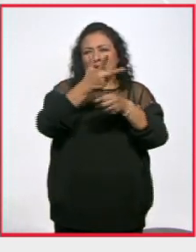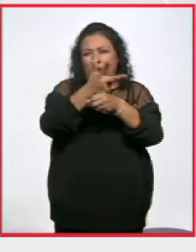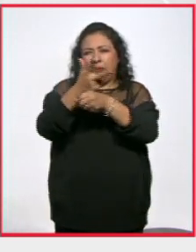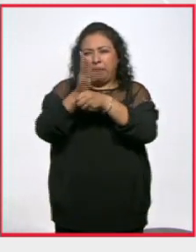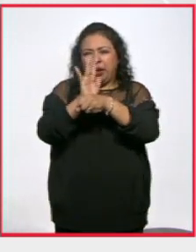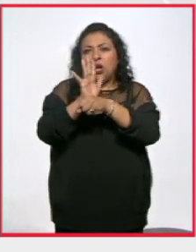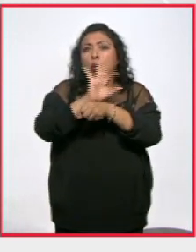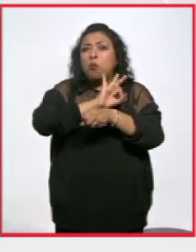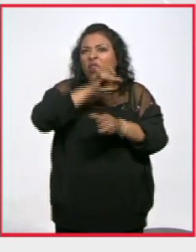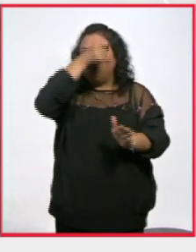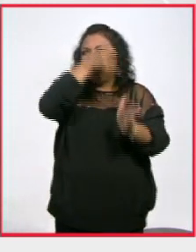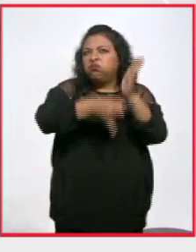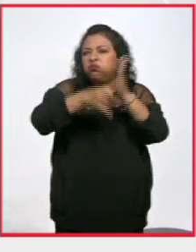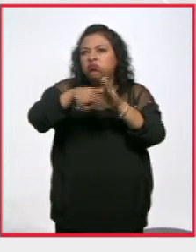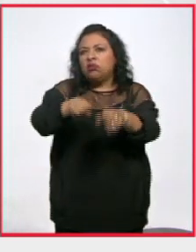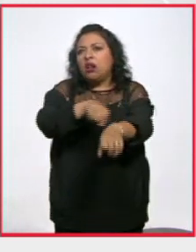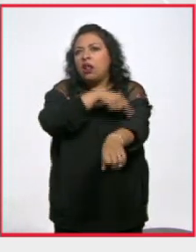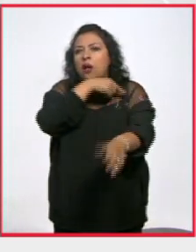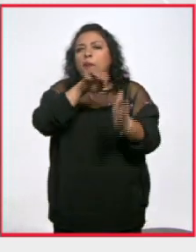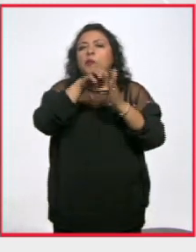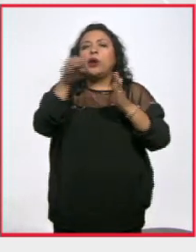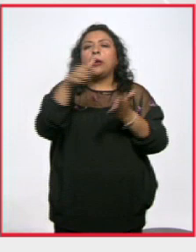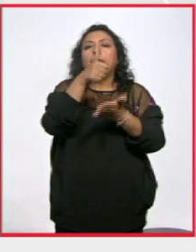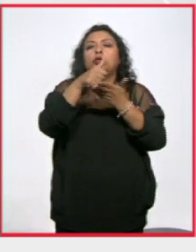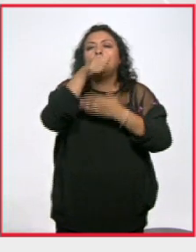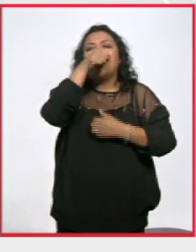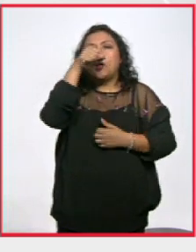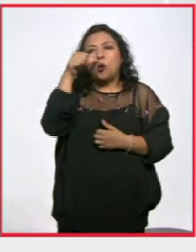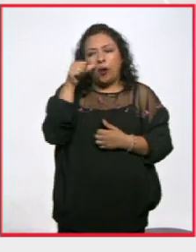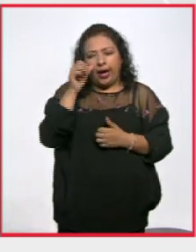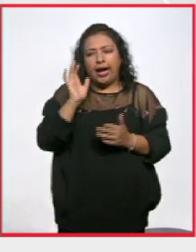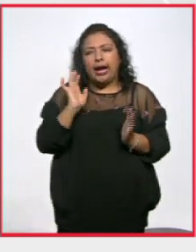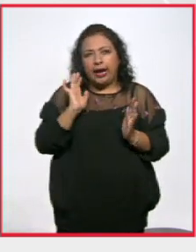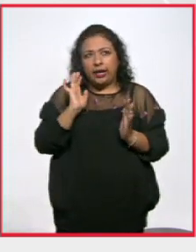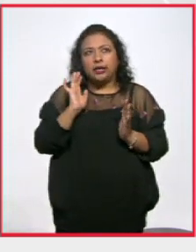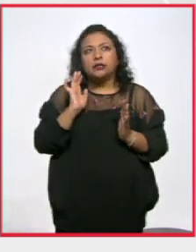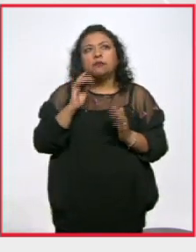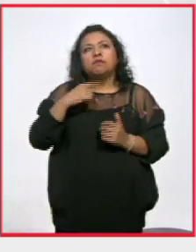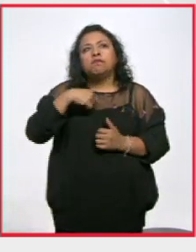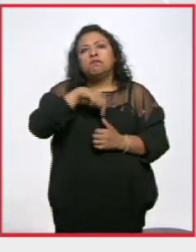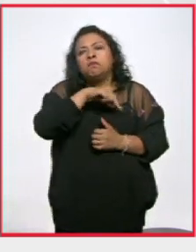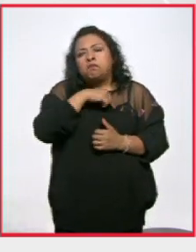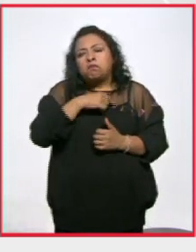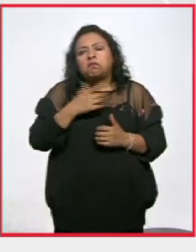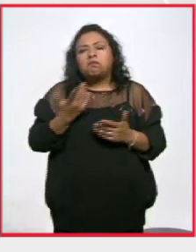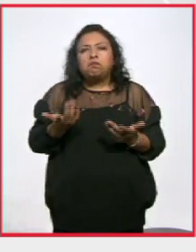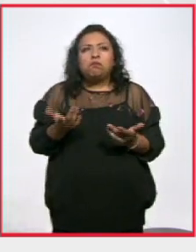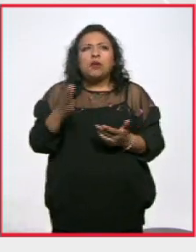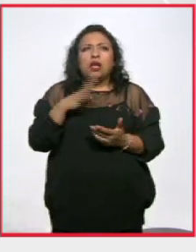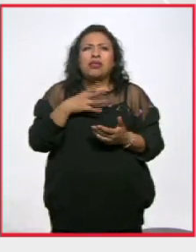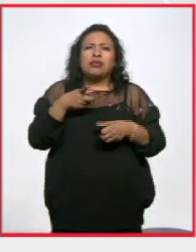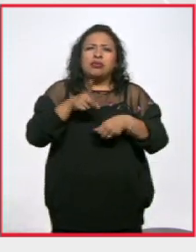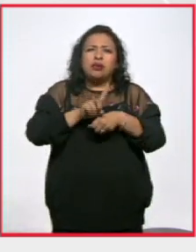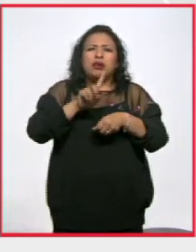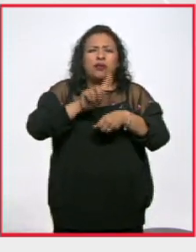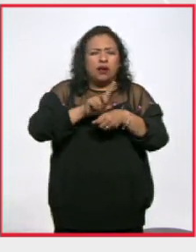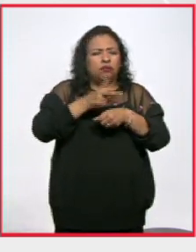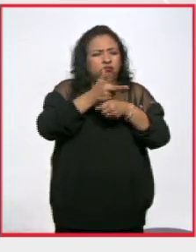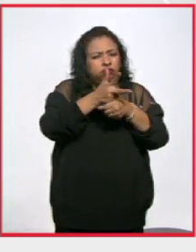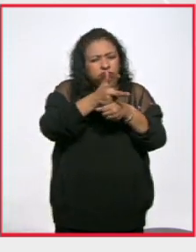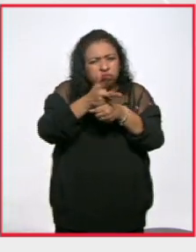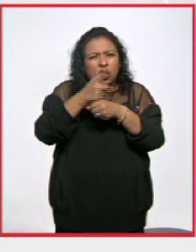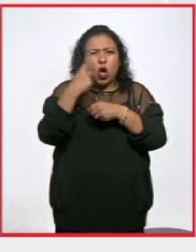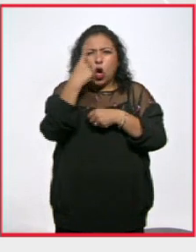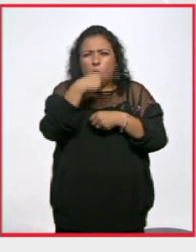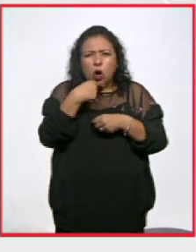Lo de Ciudad Juárez en particular, hicimos muchos días de grabación, muchas